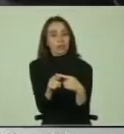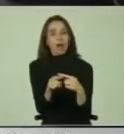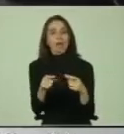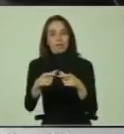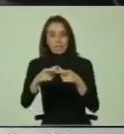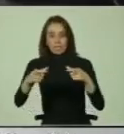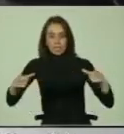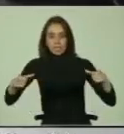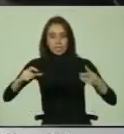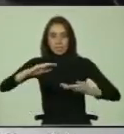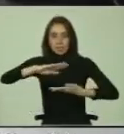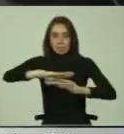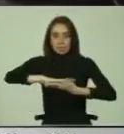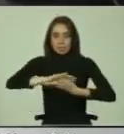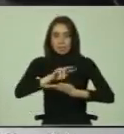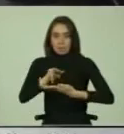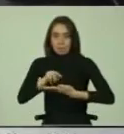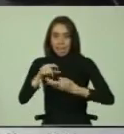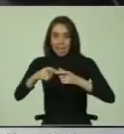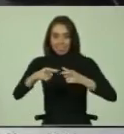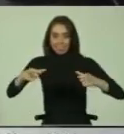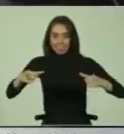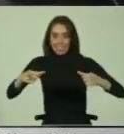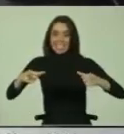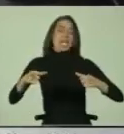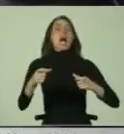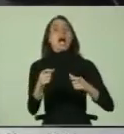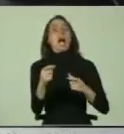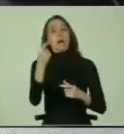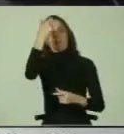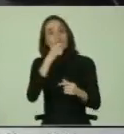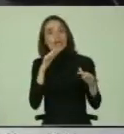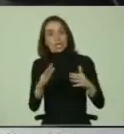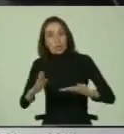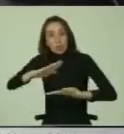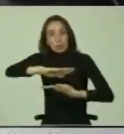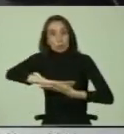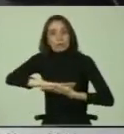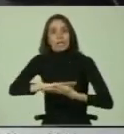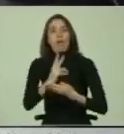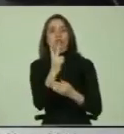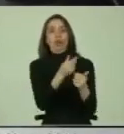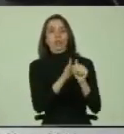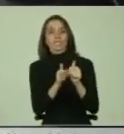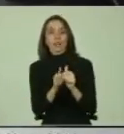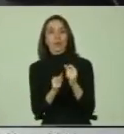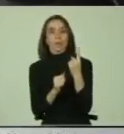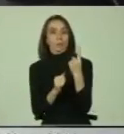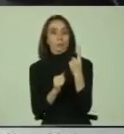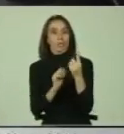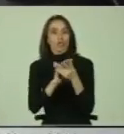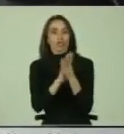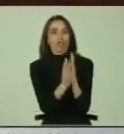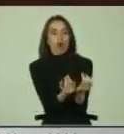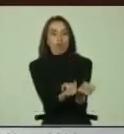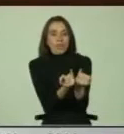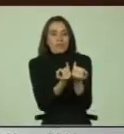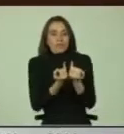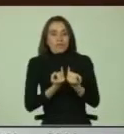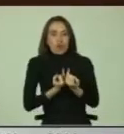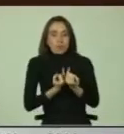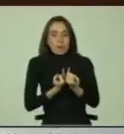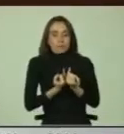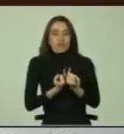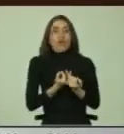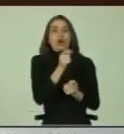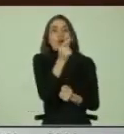plantilla suponen dos desafíos para quienes la utilizan. Primero, contar con toda la información necesaria de